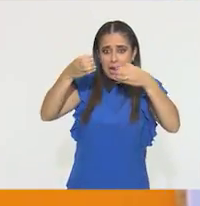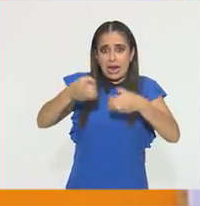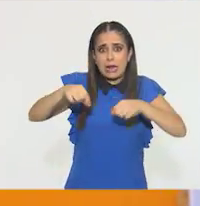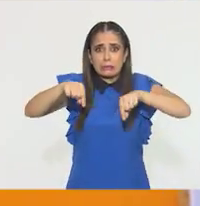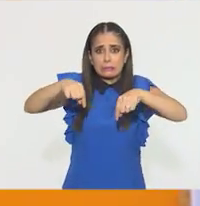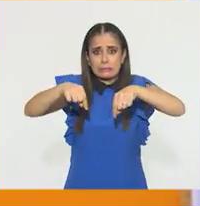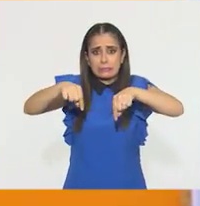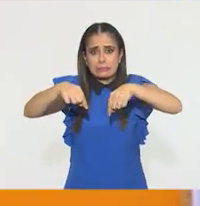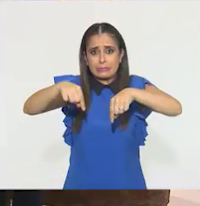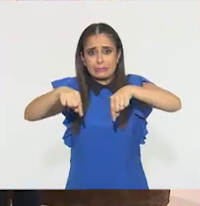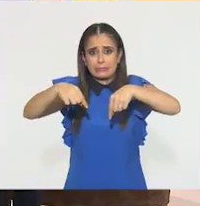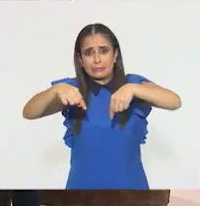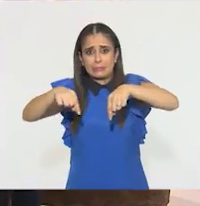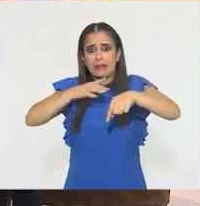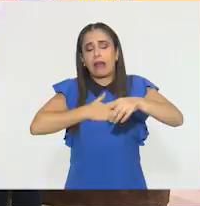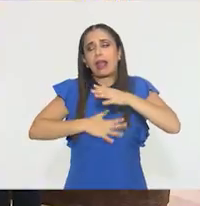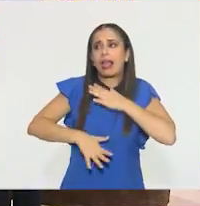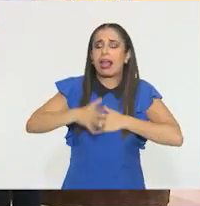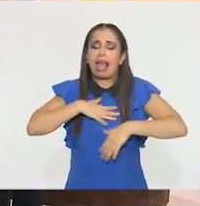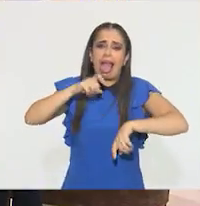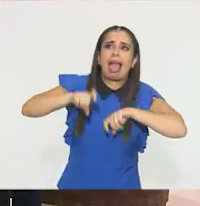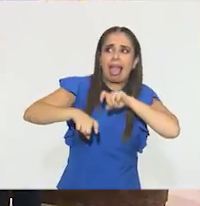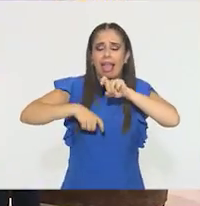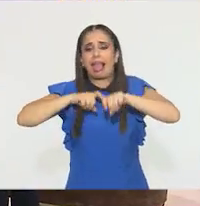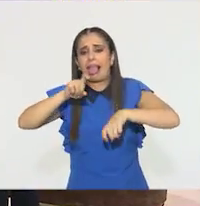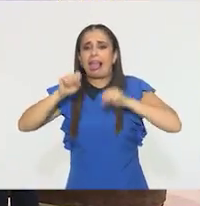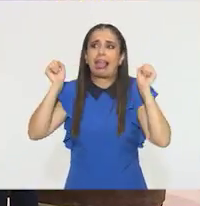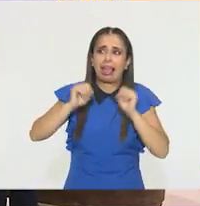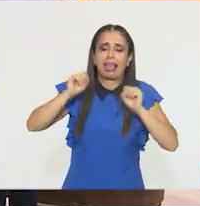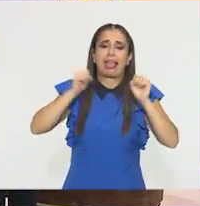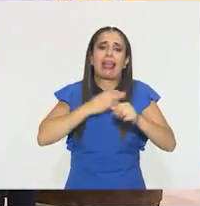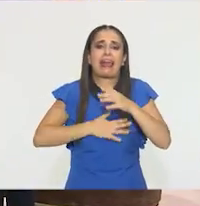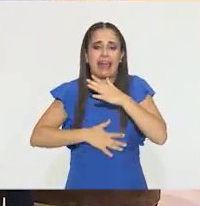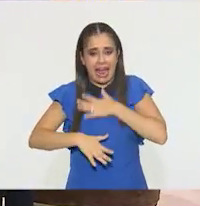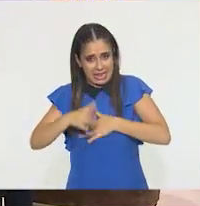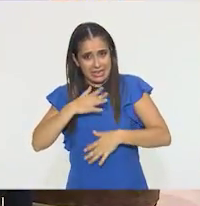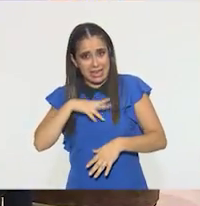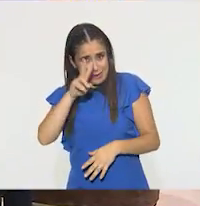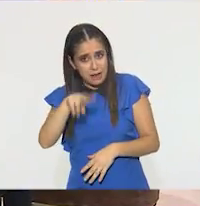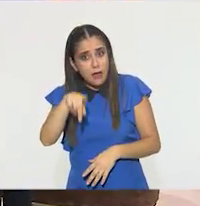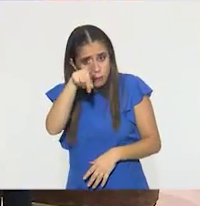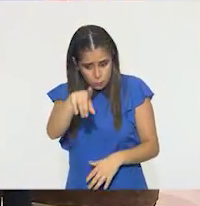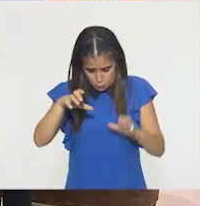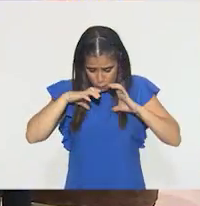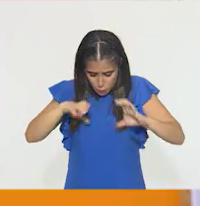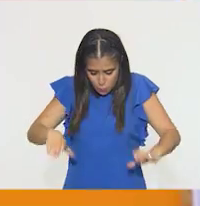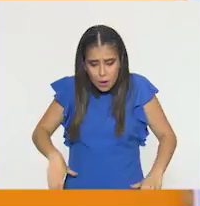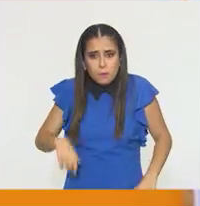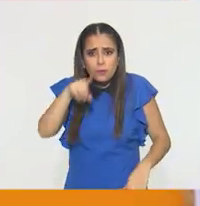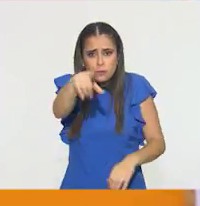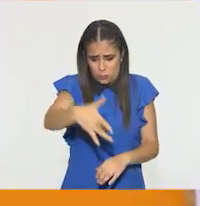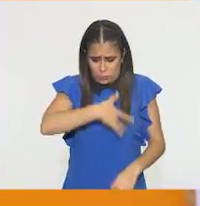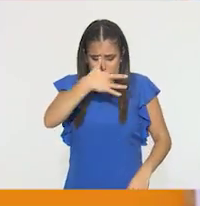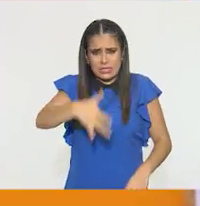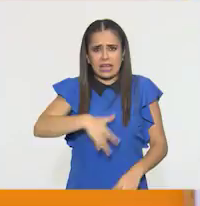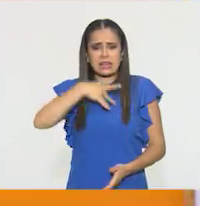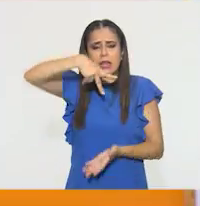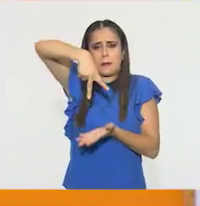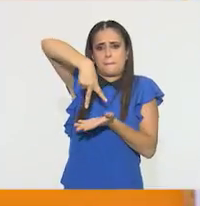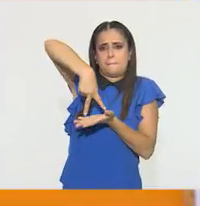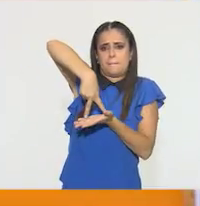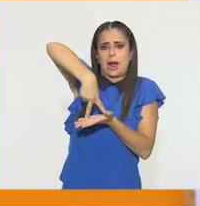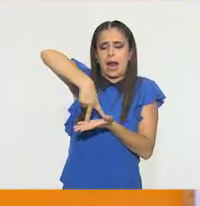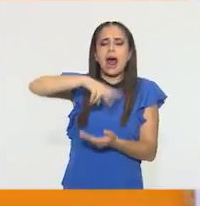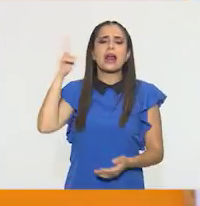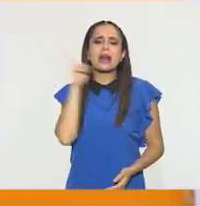siento que ya no me dan. Y ya no puedo. Muy bien. Pongan atención a su cuerpo. Sientan dónde están parados. Su